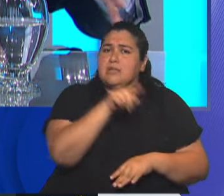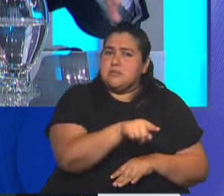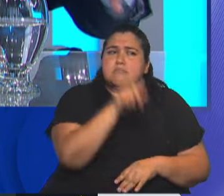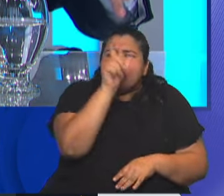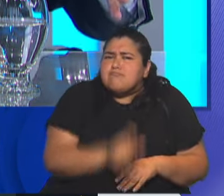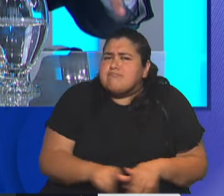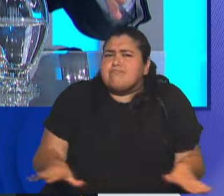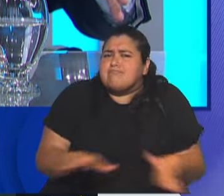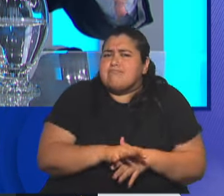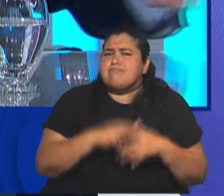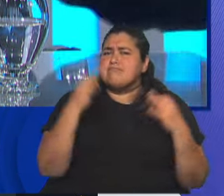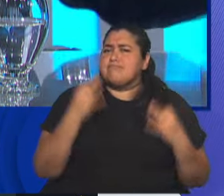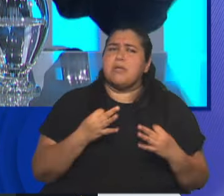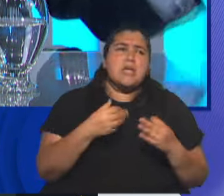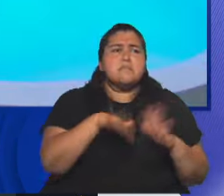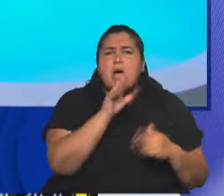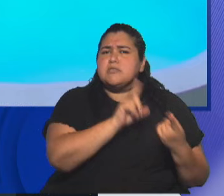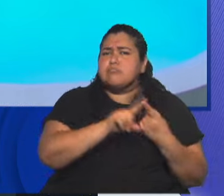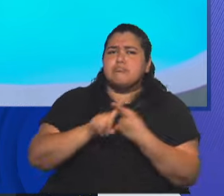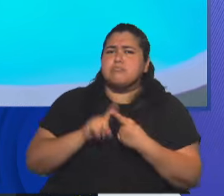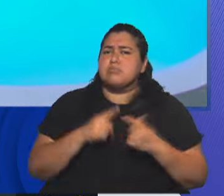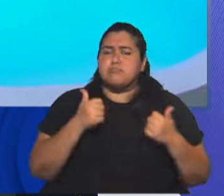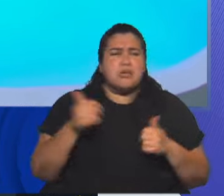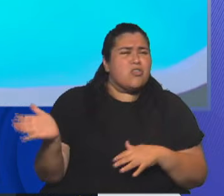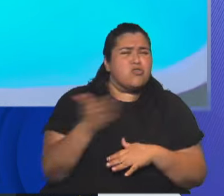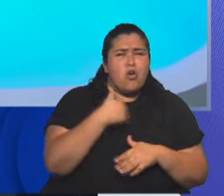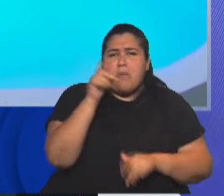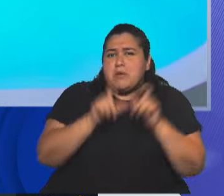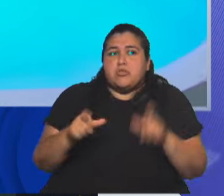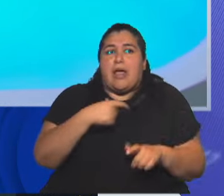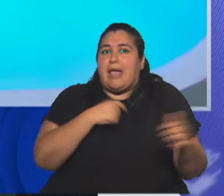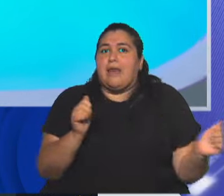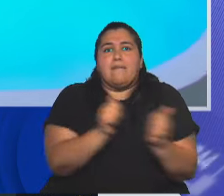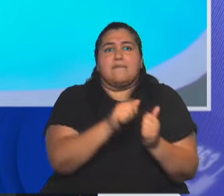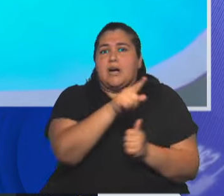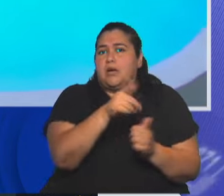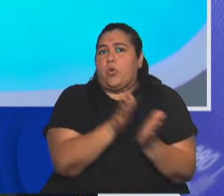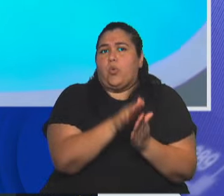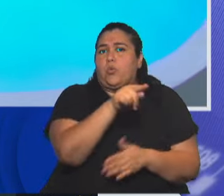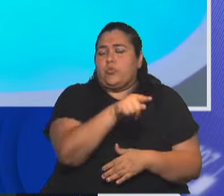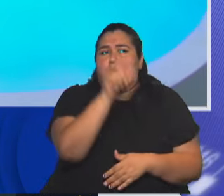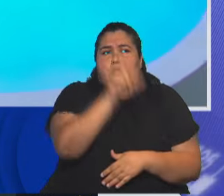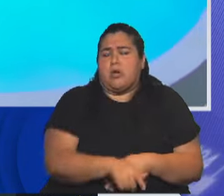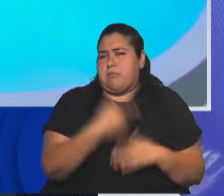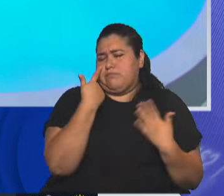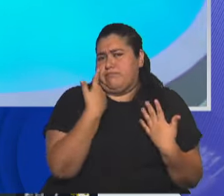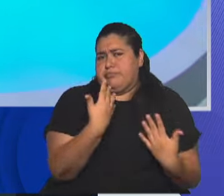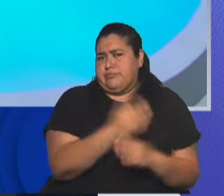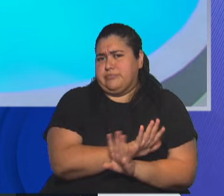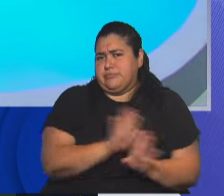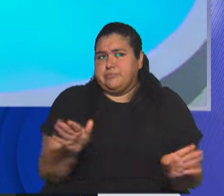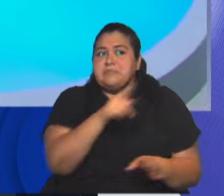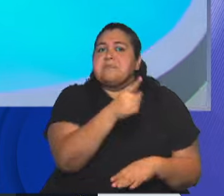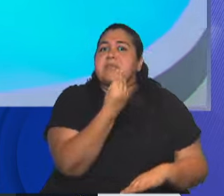muy ameno para todos, todos los chicos quieren ir a trabajar al juzgado del hijo, porque es gran persona, sea, gran